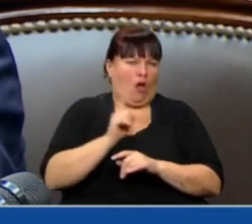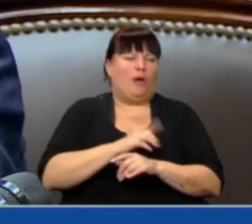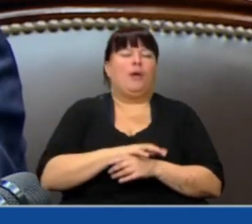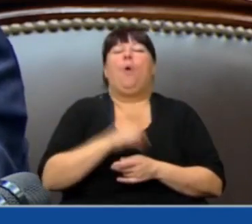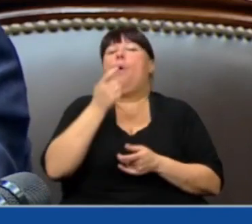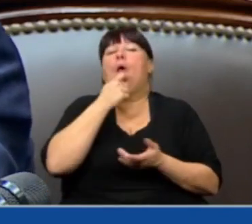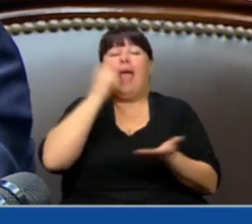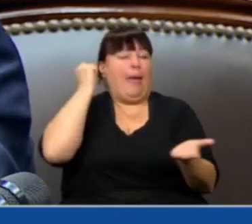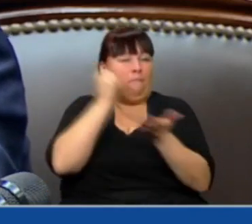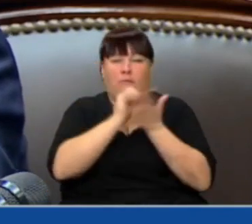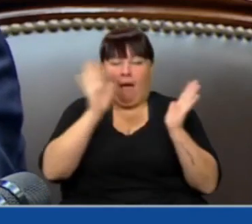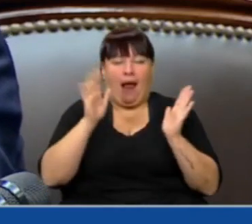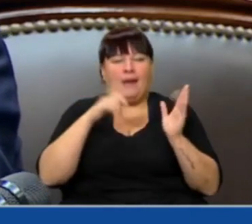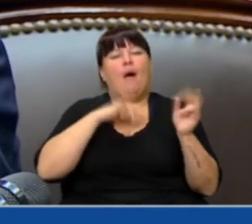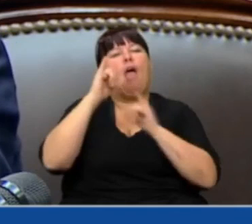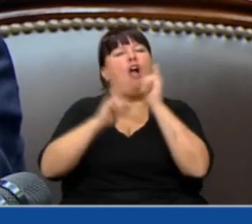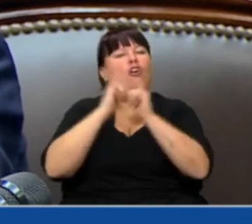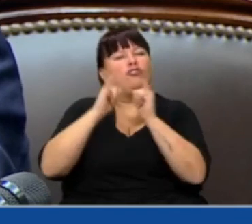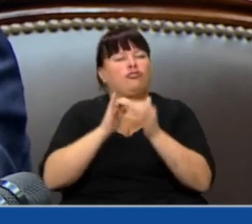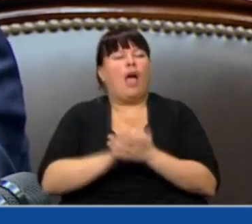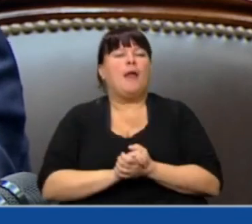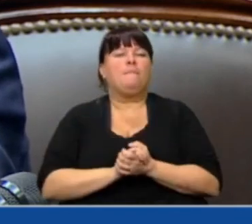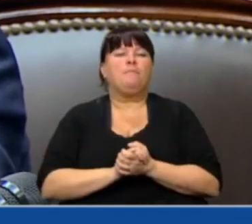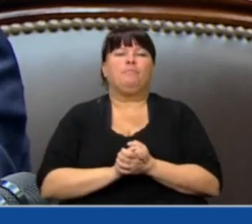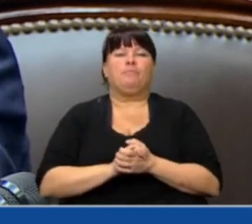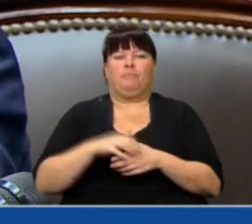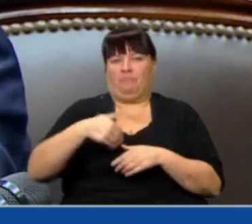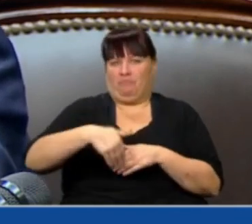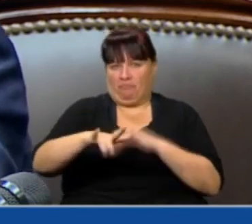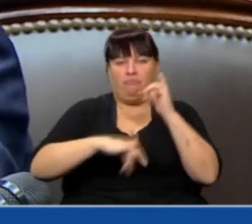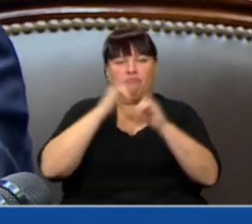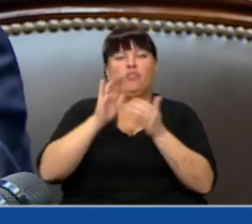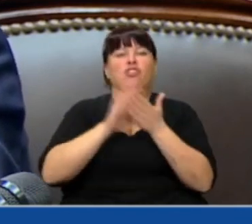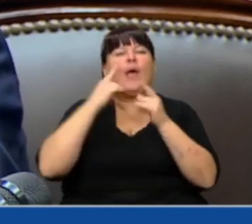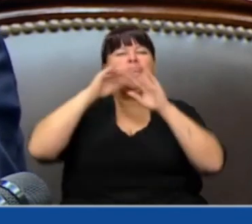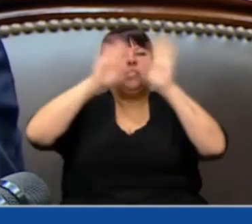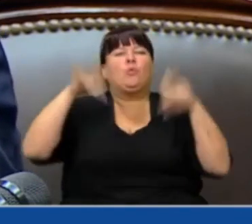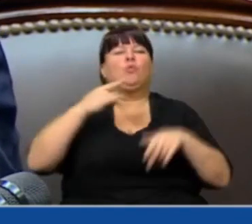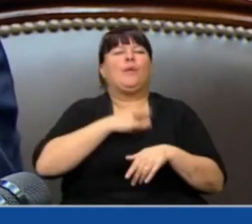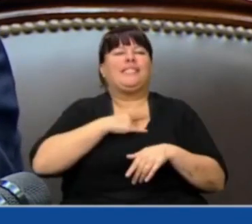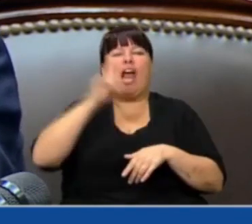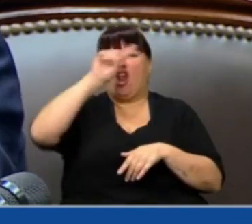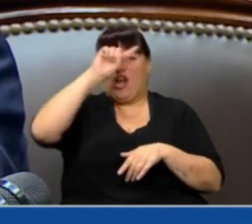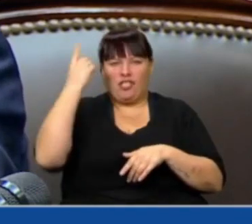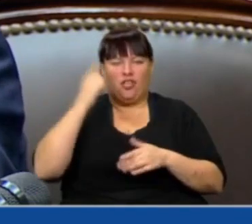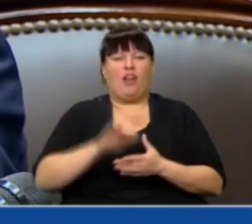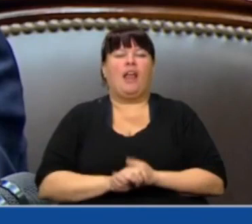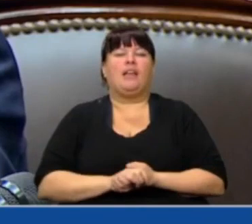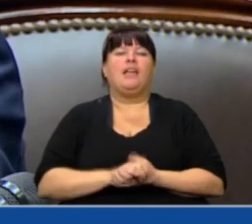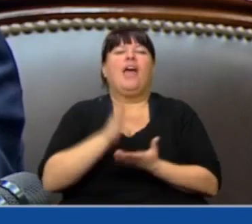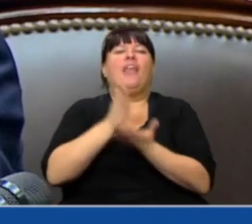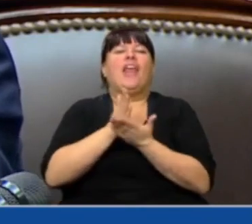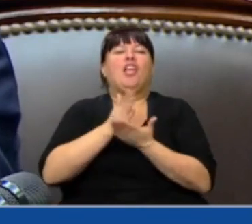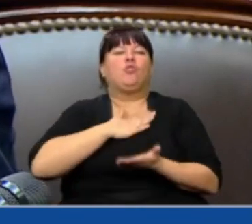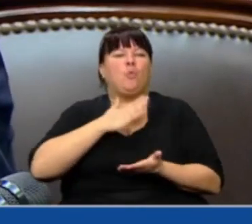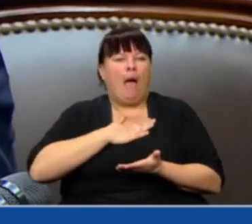paradigmático me voy a referir en los siguientes minutos al Instituto Universitario Nacional de Derechos